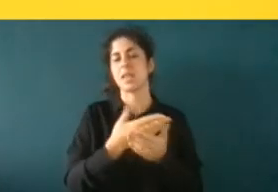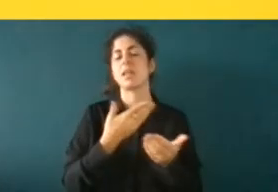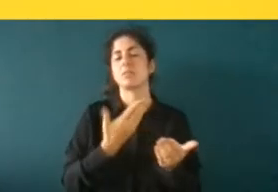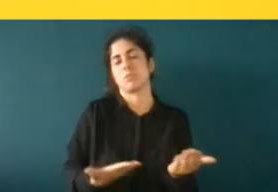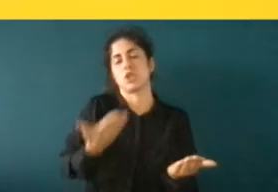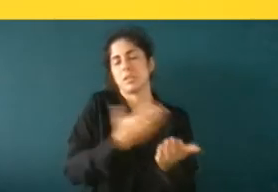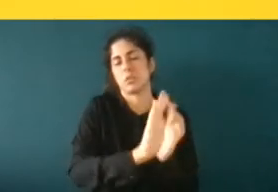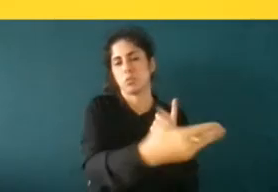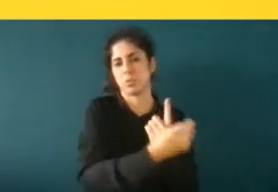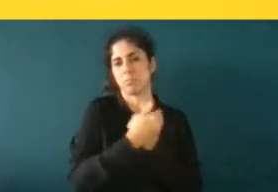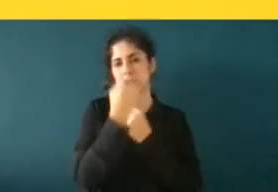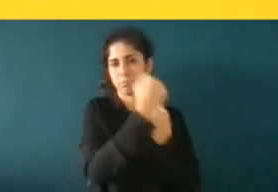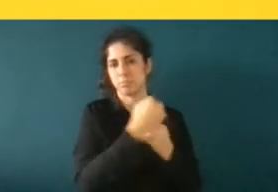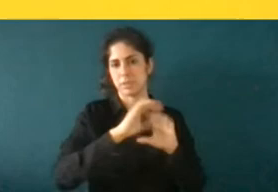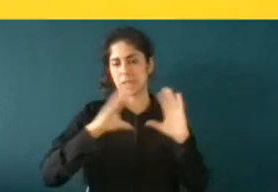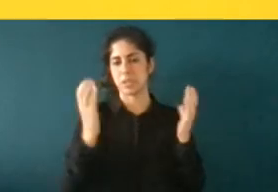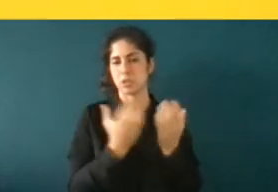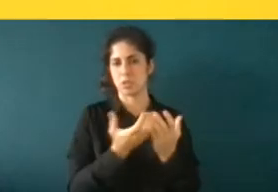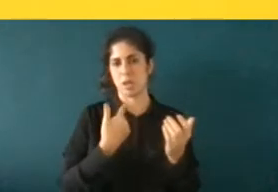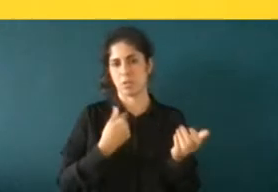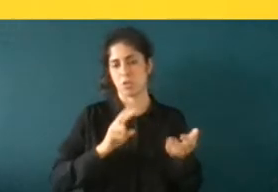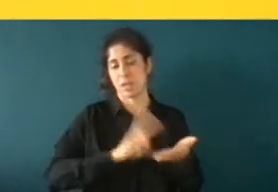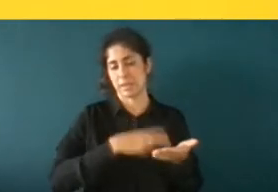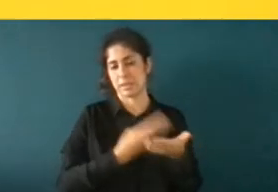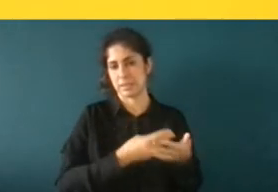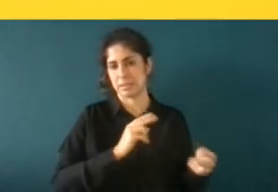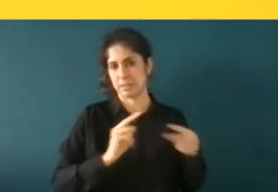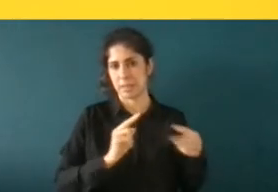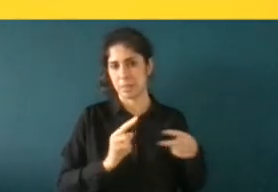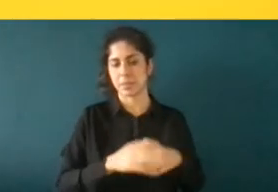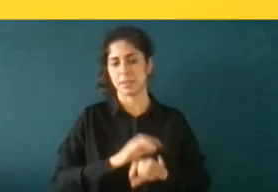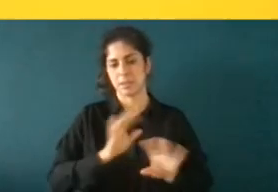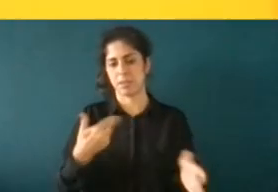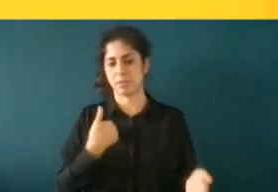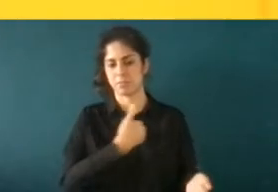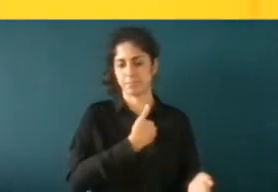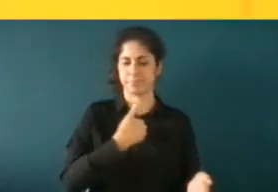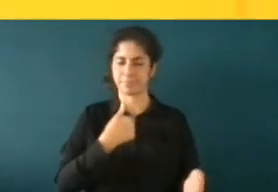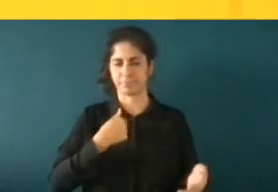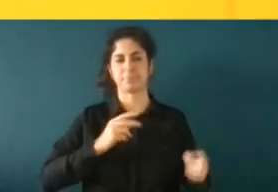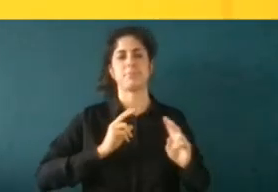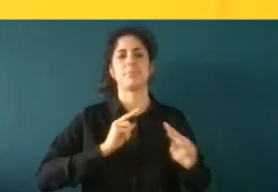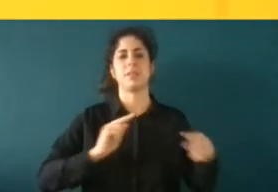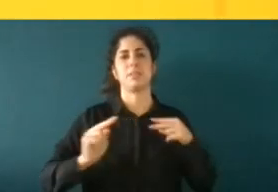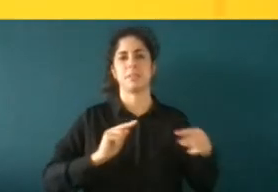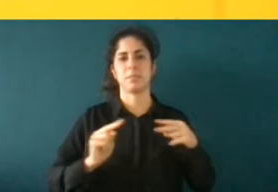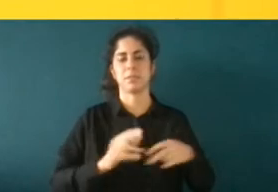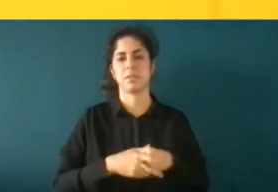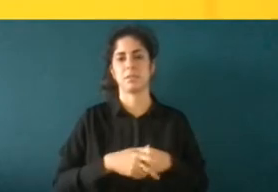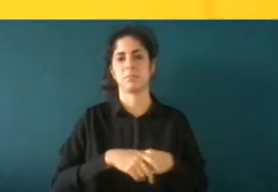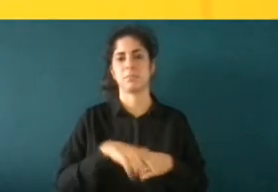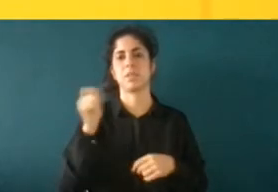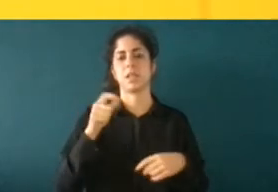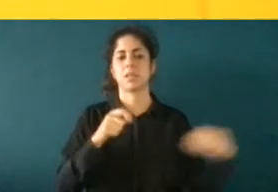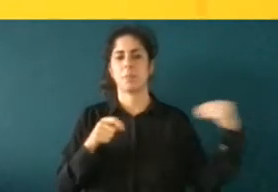me han dicho que claro estoy ahí traduciendo y me suelen preguntar ¿y tú cómo aprendiste árabe?